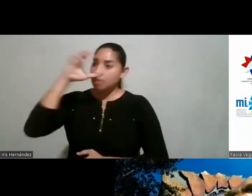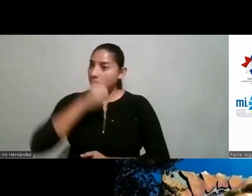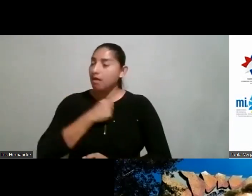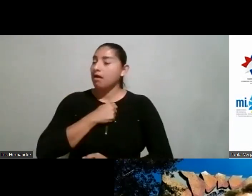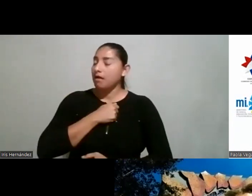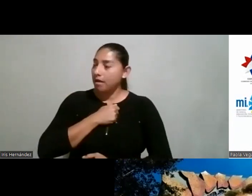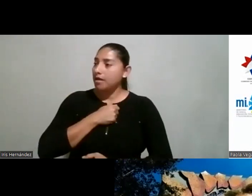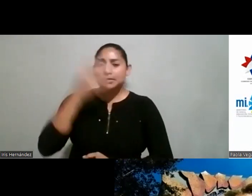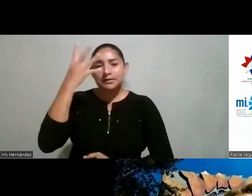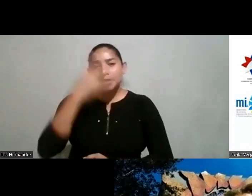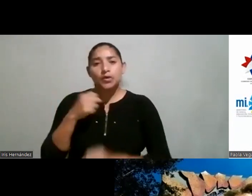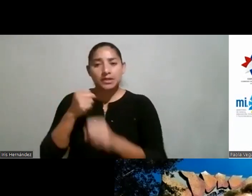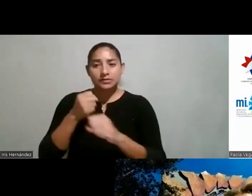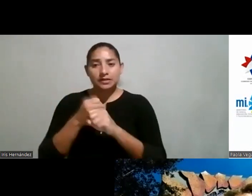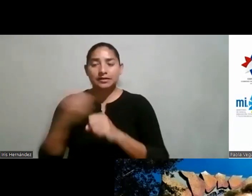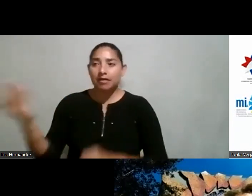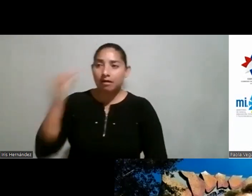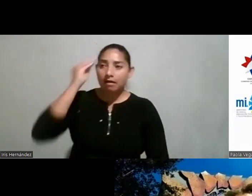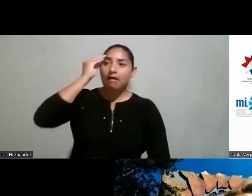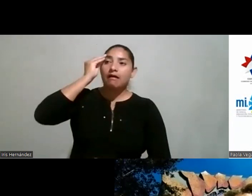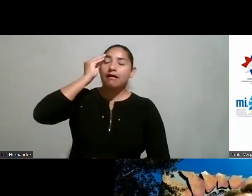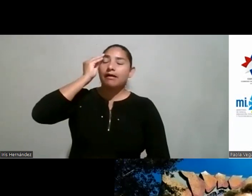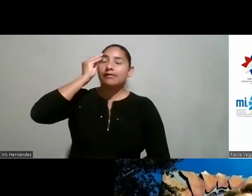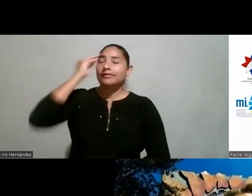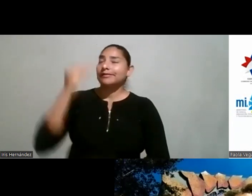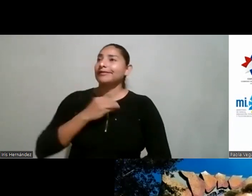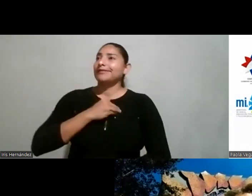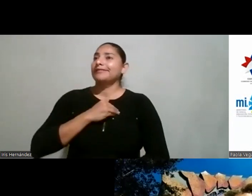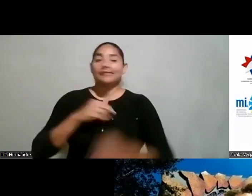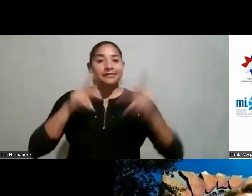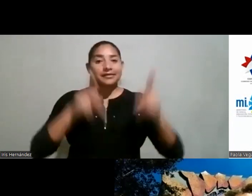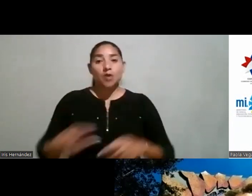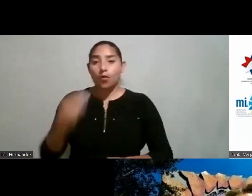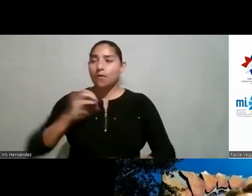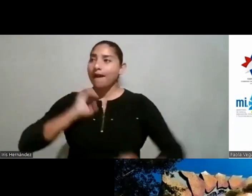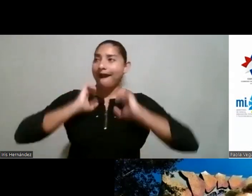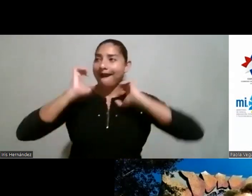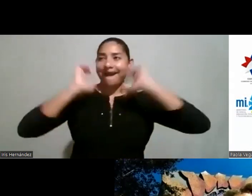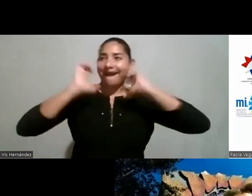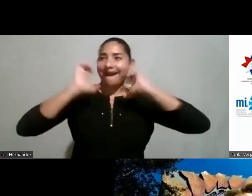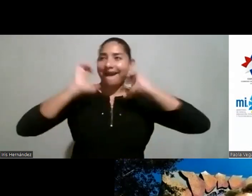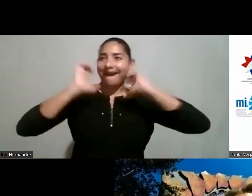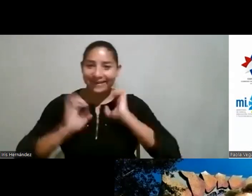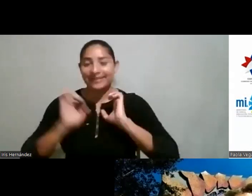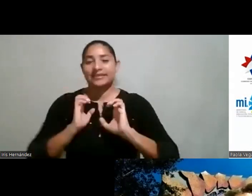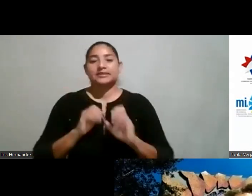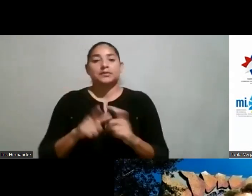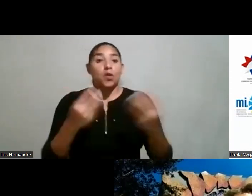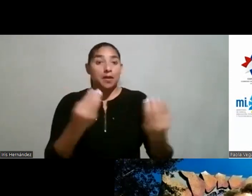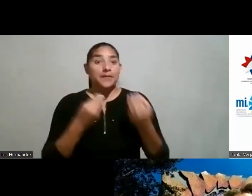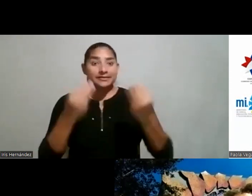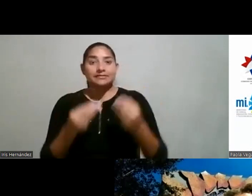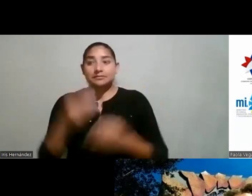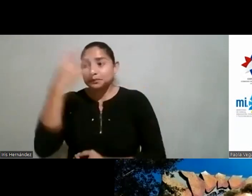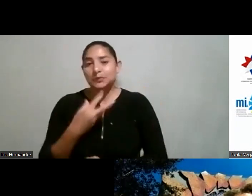bonito verdad qué bonito lograr ese efecto en esas personas jóvenes verdad y que se vienen todos emocionados todos emocionados verdad lo que les están enseñando qué